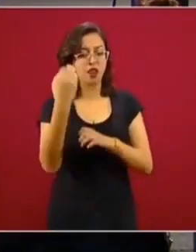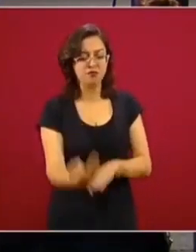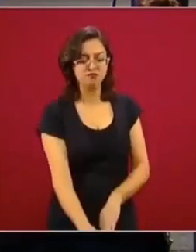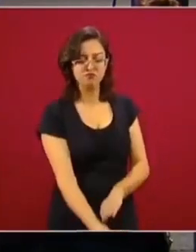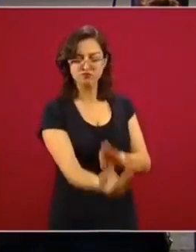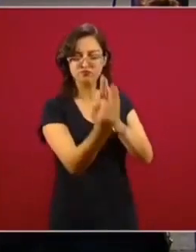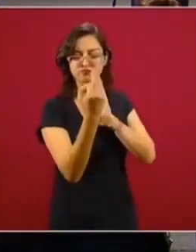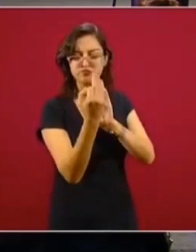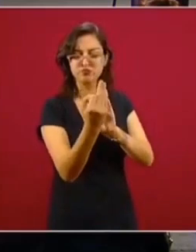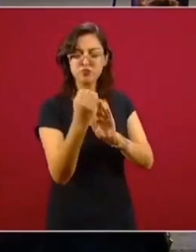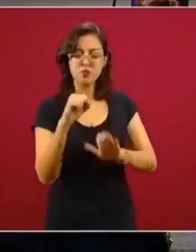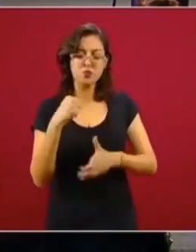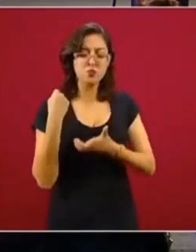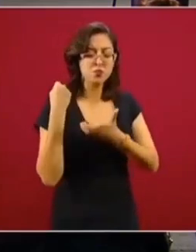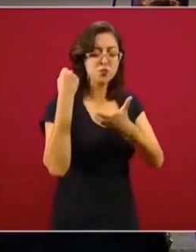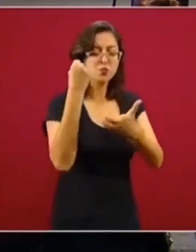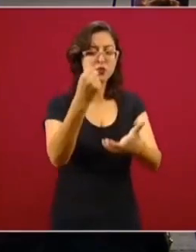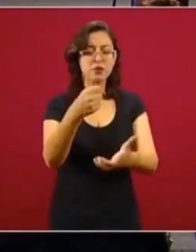familia.